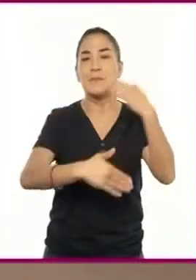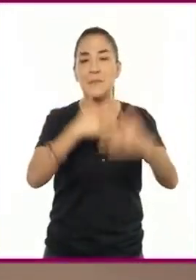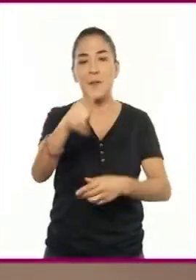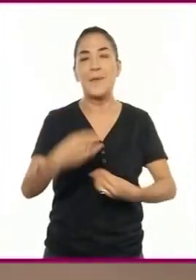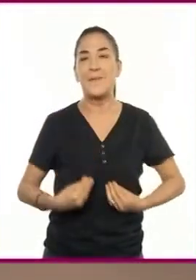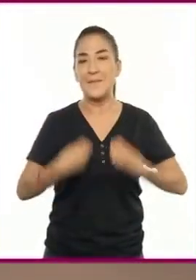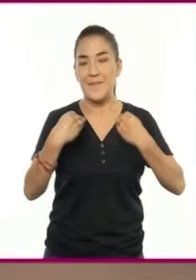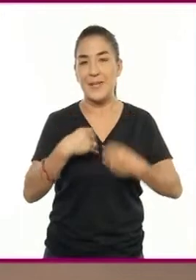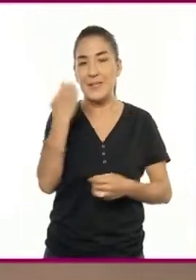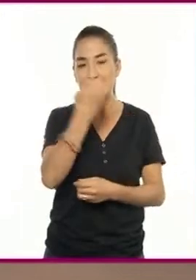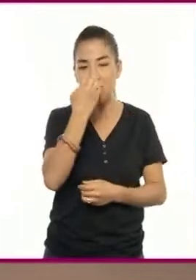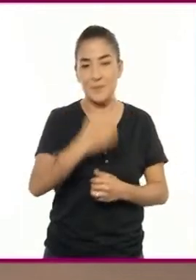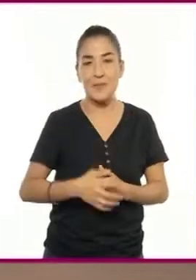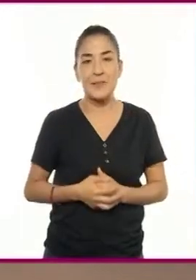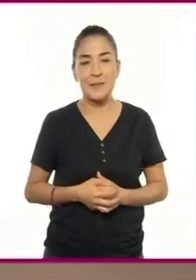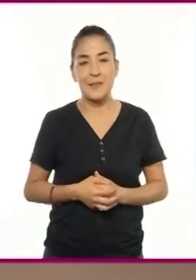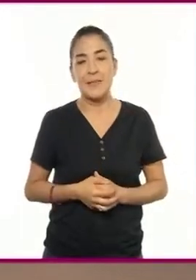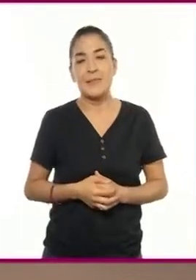académica.